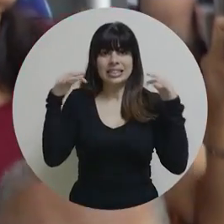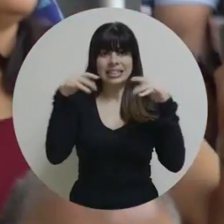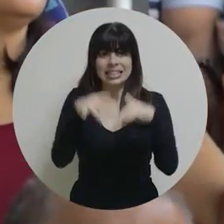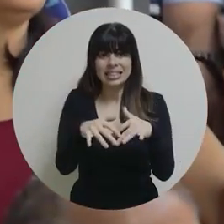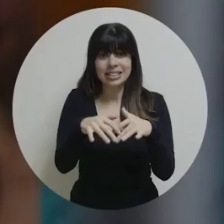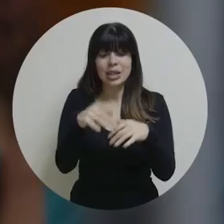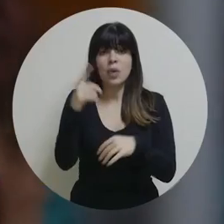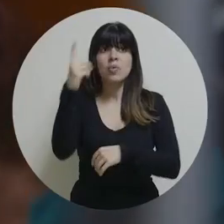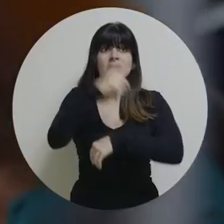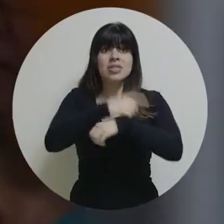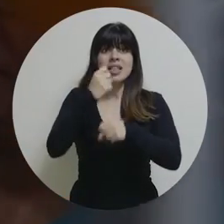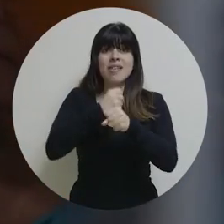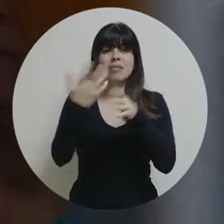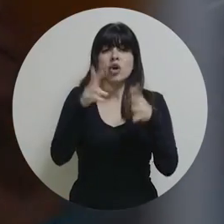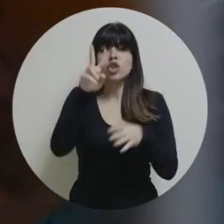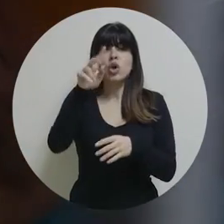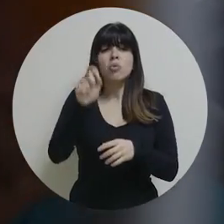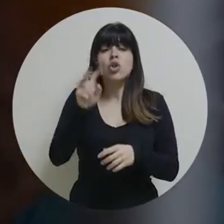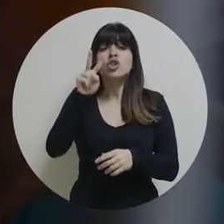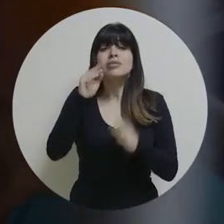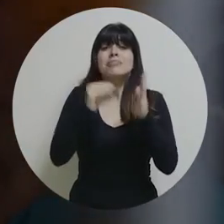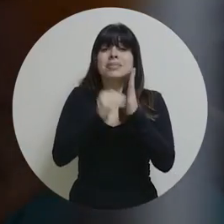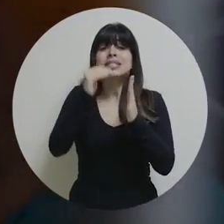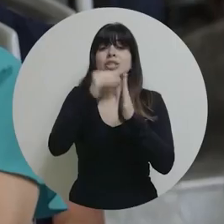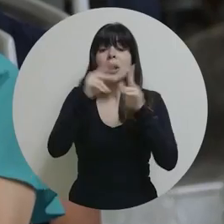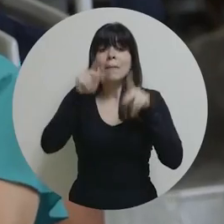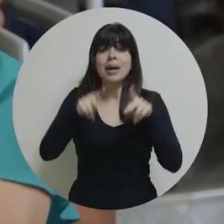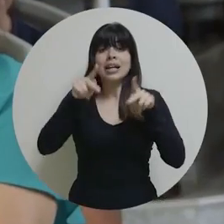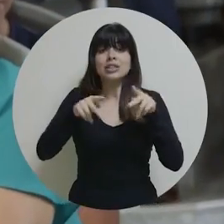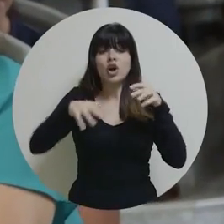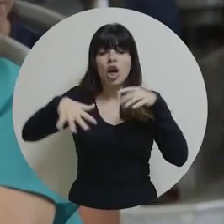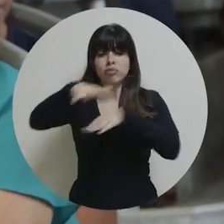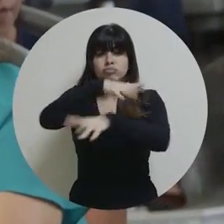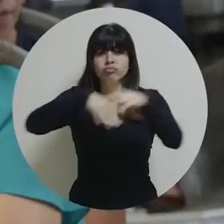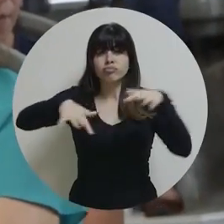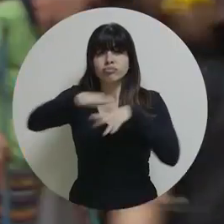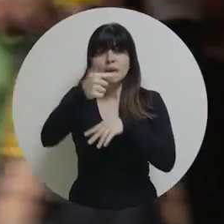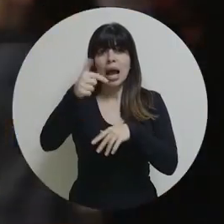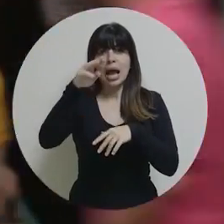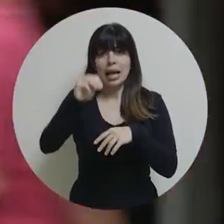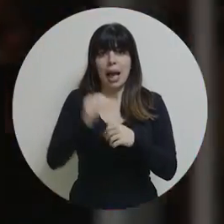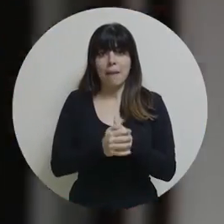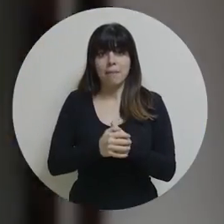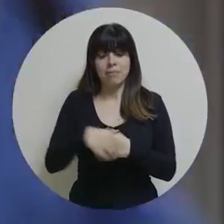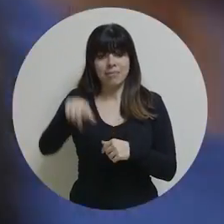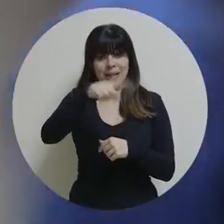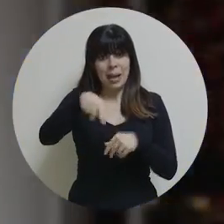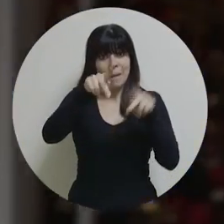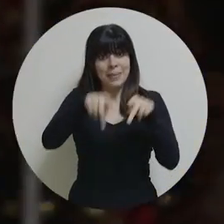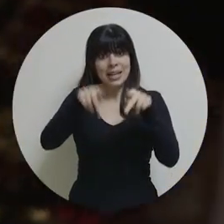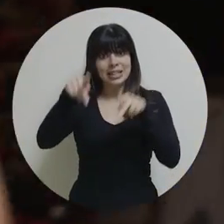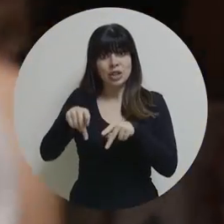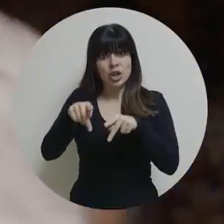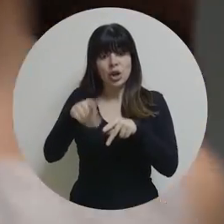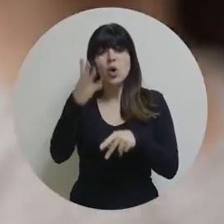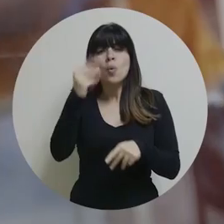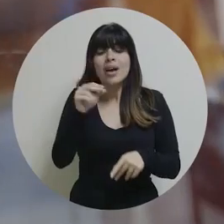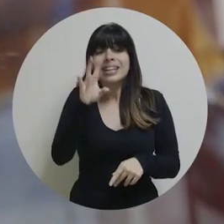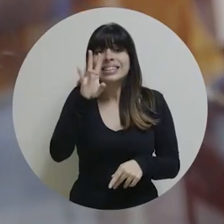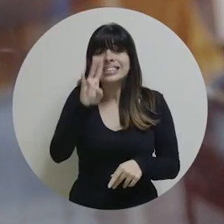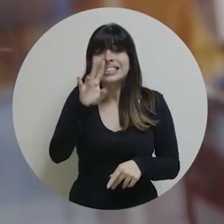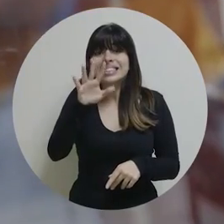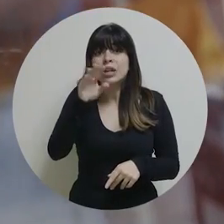laborales, se movilizan en promedio 2.2 millones de personas en la gran área metropolitana. De estas personas, un